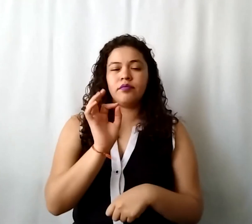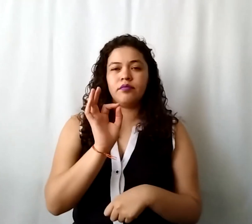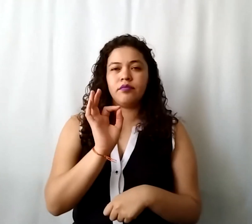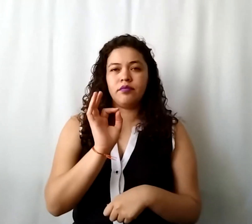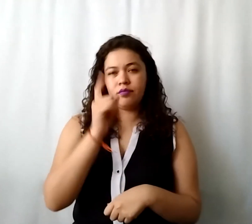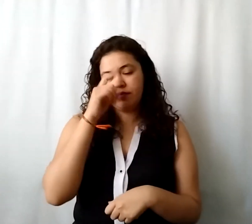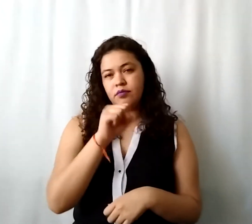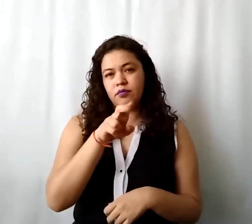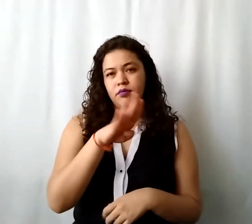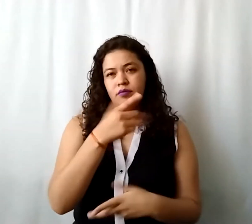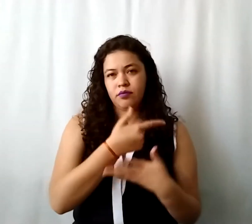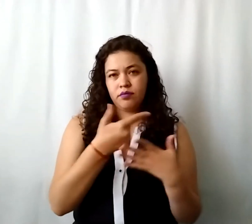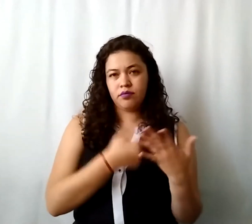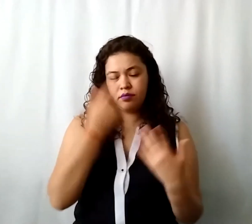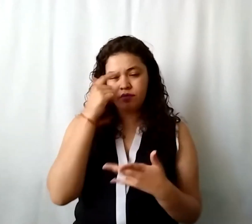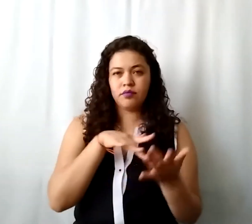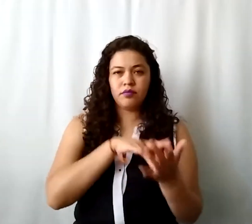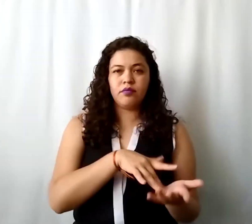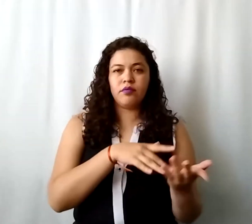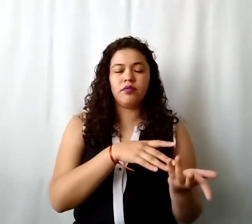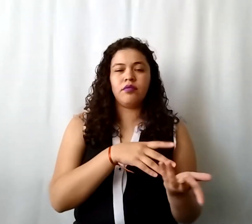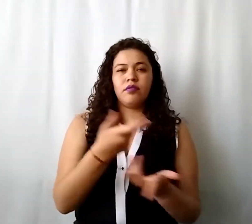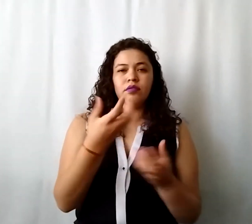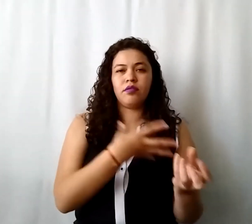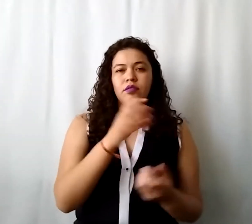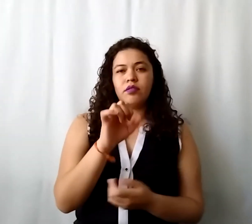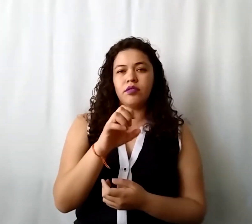subcuenta de que está en apoyo en especie alimentos por ejemplo